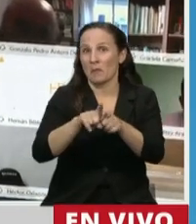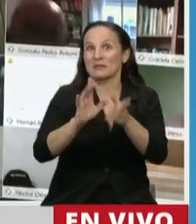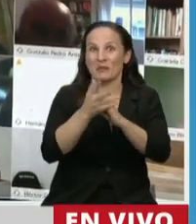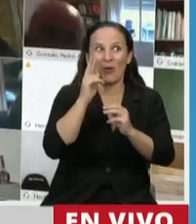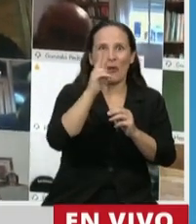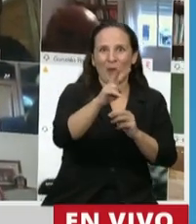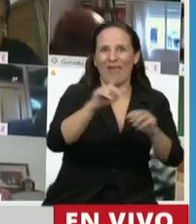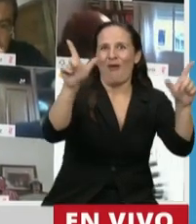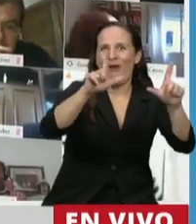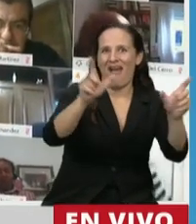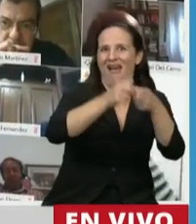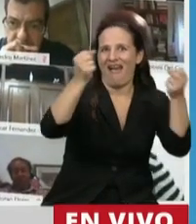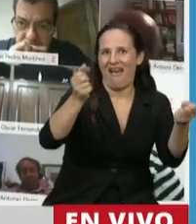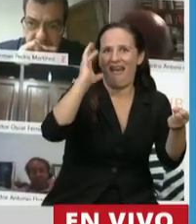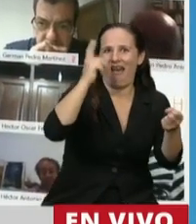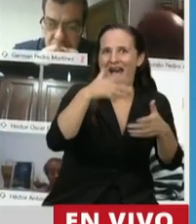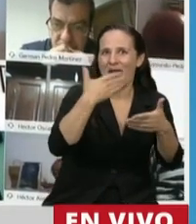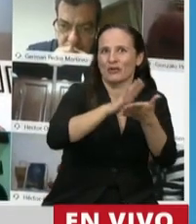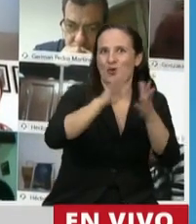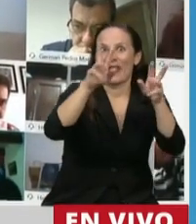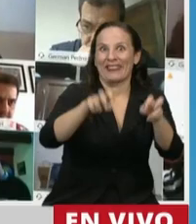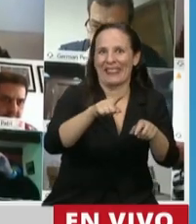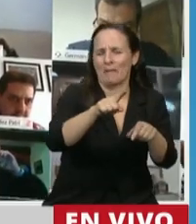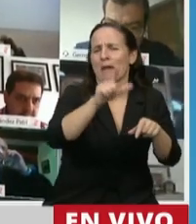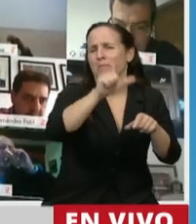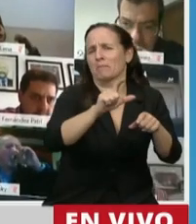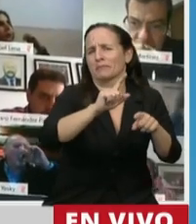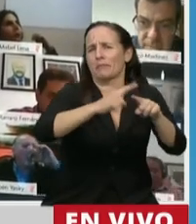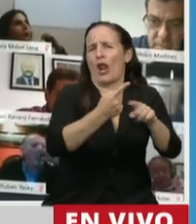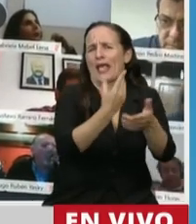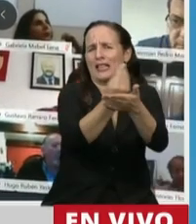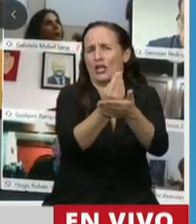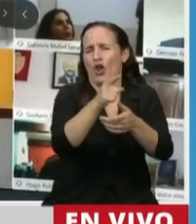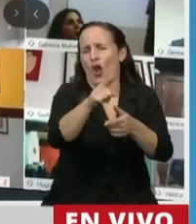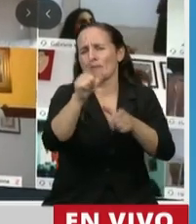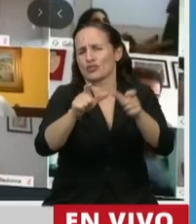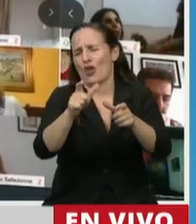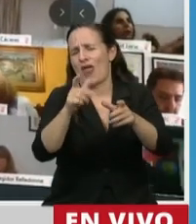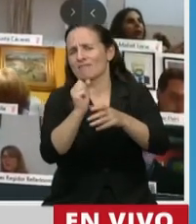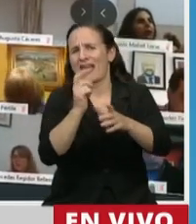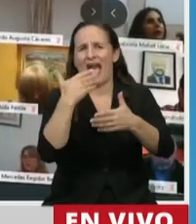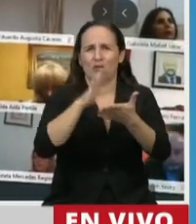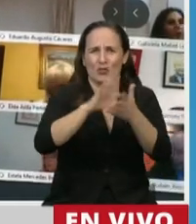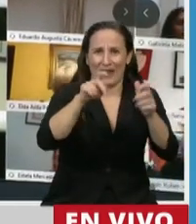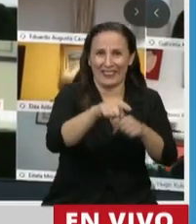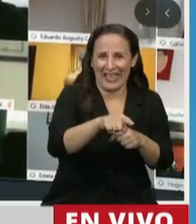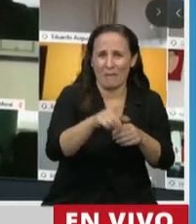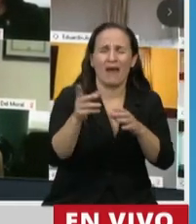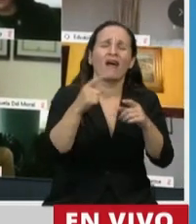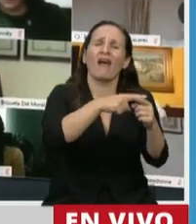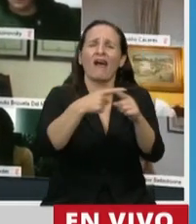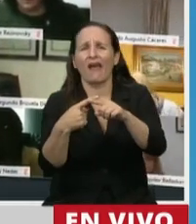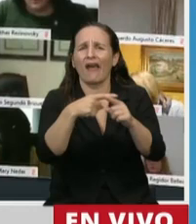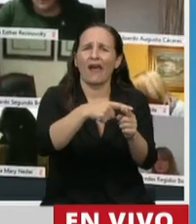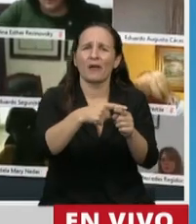comunicación de mano de distintos referentes políticos y sociales, esta discusión de si la